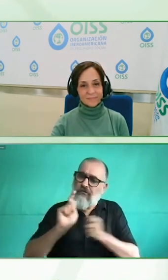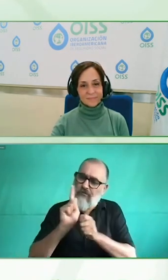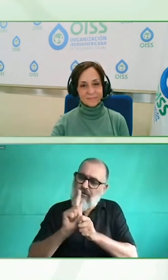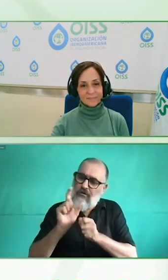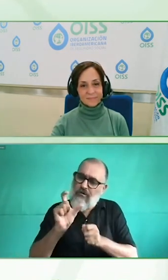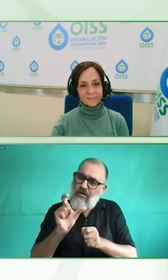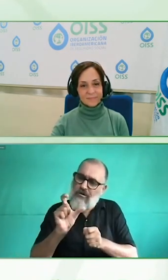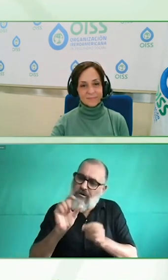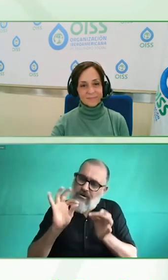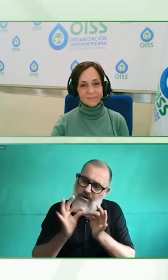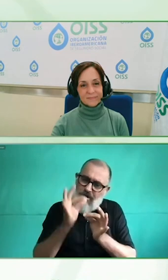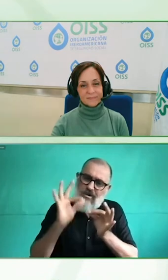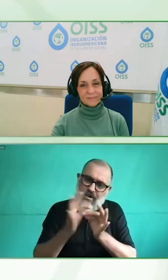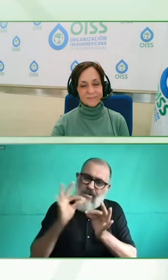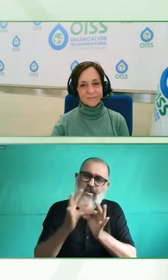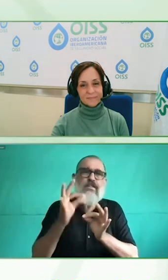porto